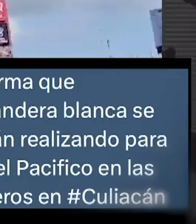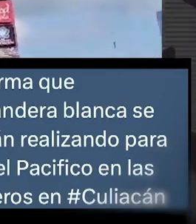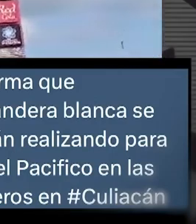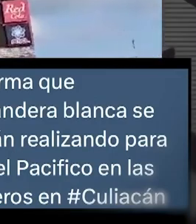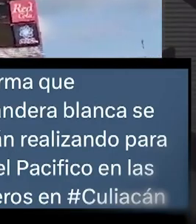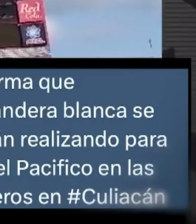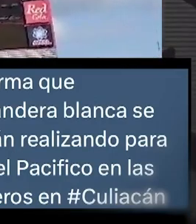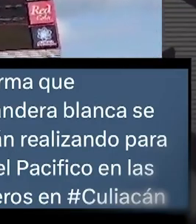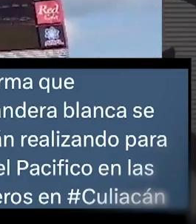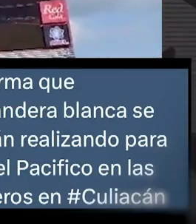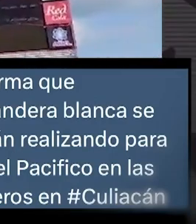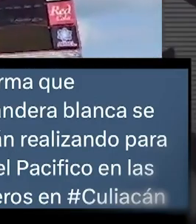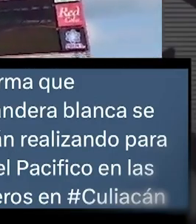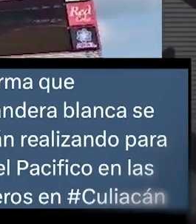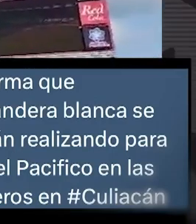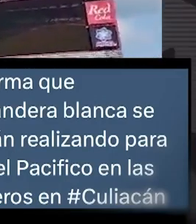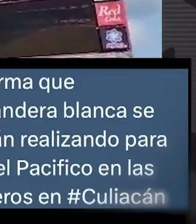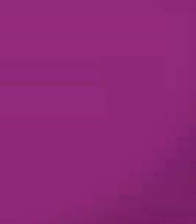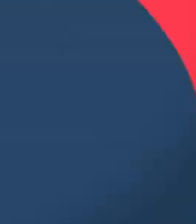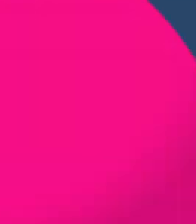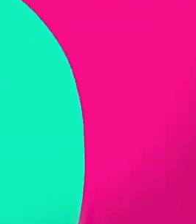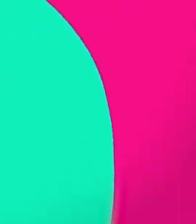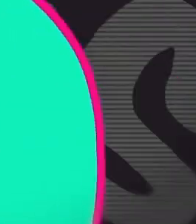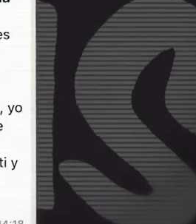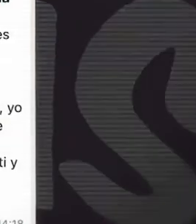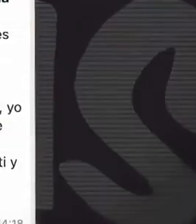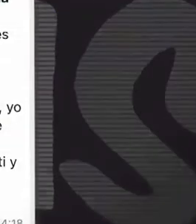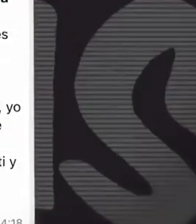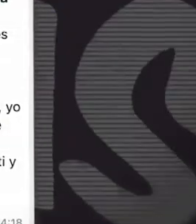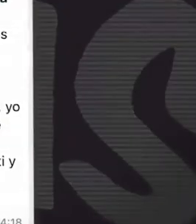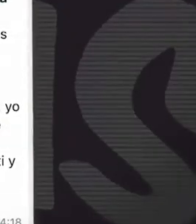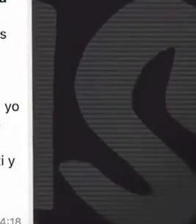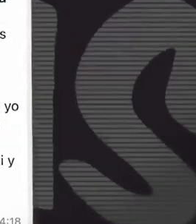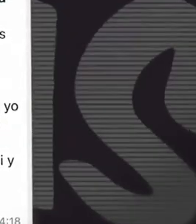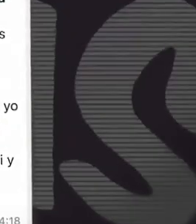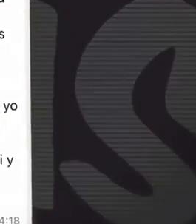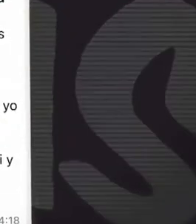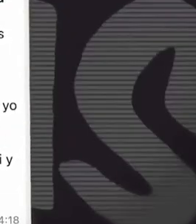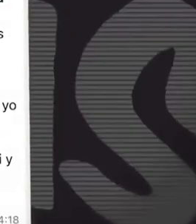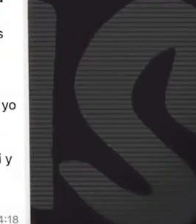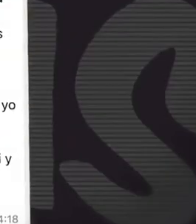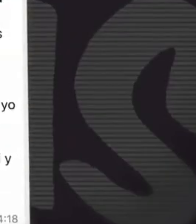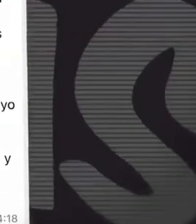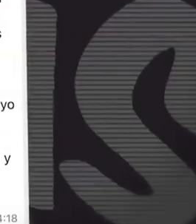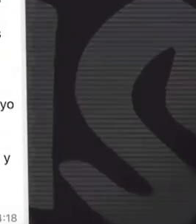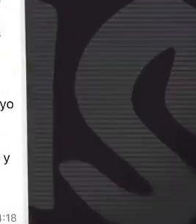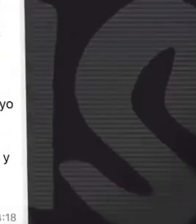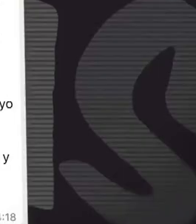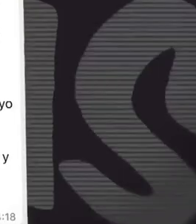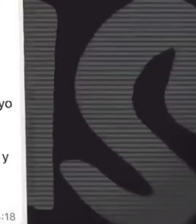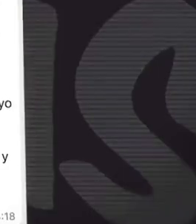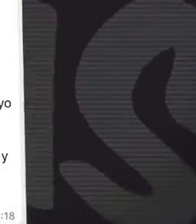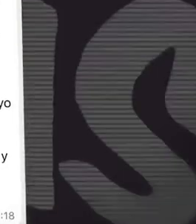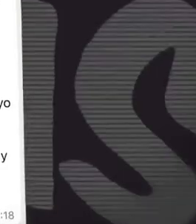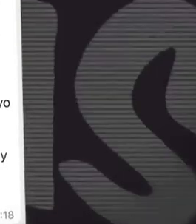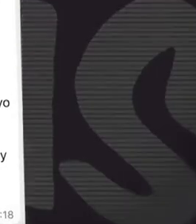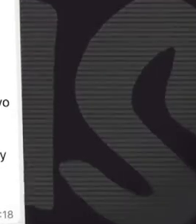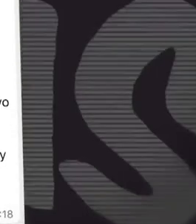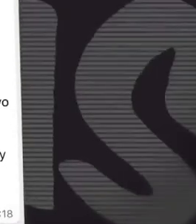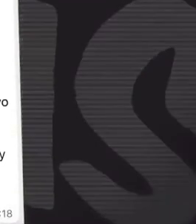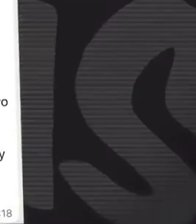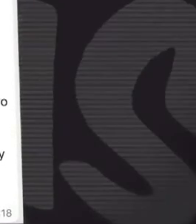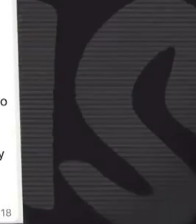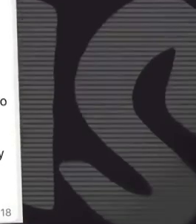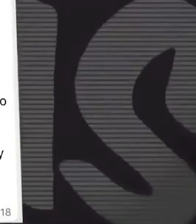instalaciones del Estadio de los Tomateros de Culiacán. 6. Circula un mensaje falso que asegura que el Senado de la República